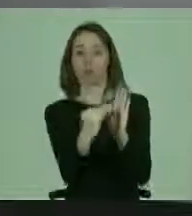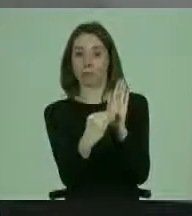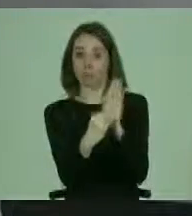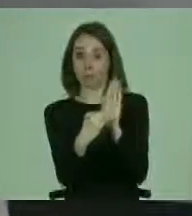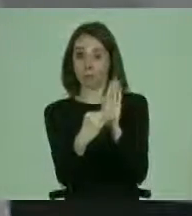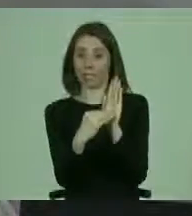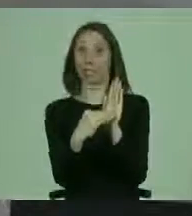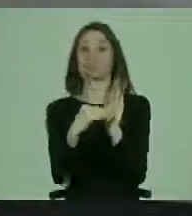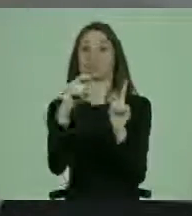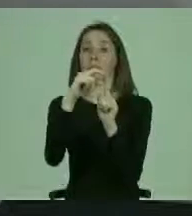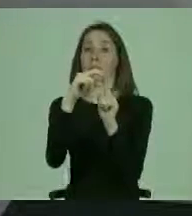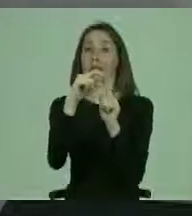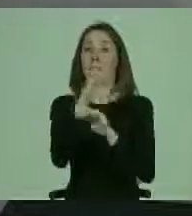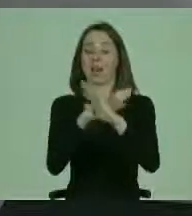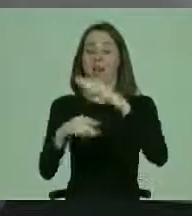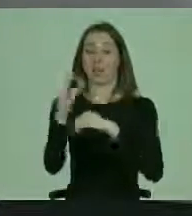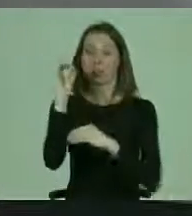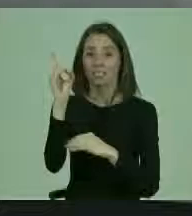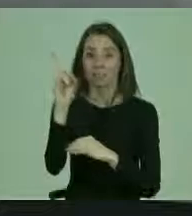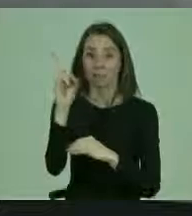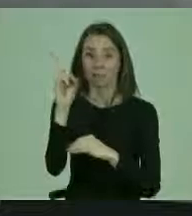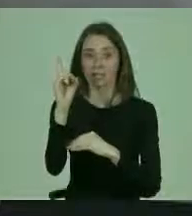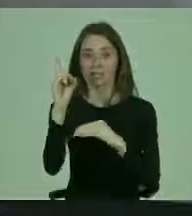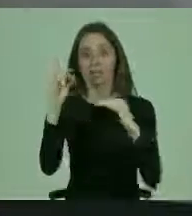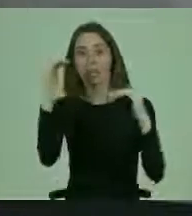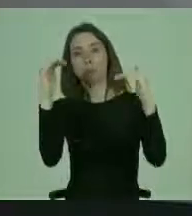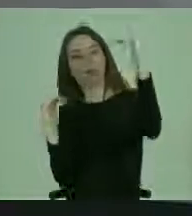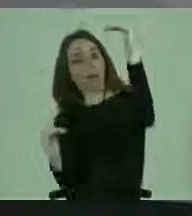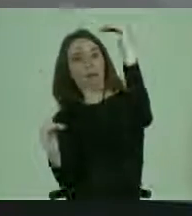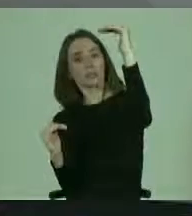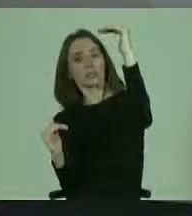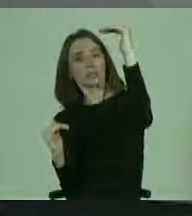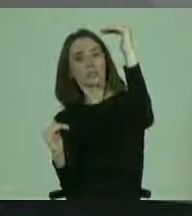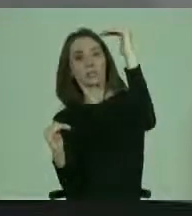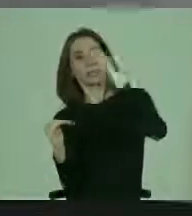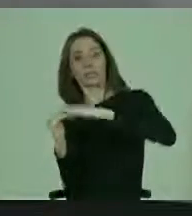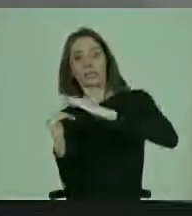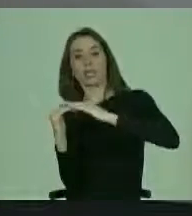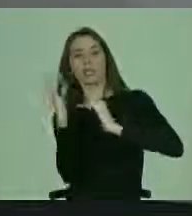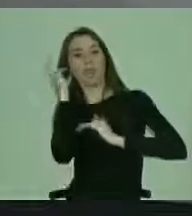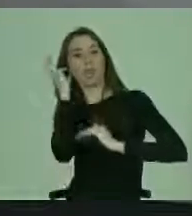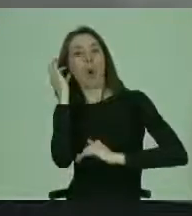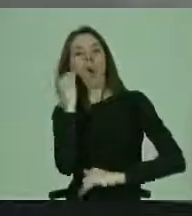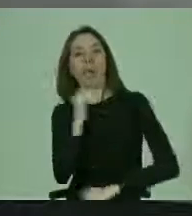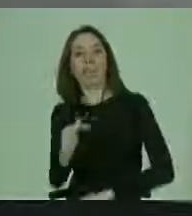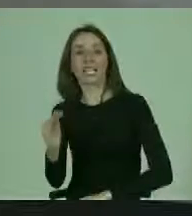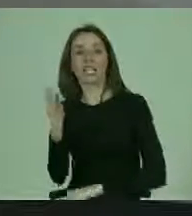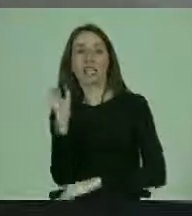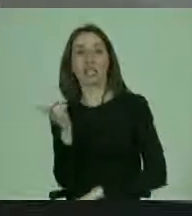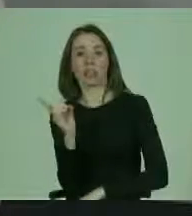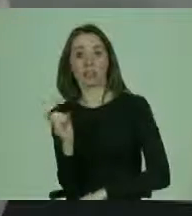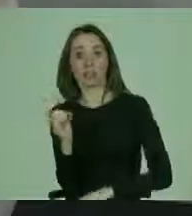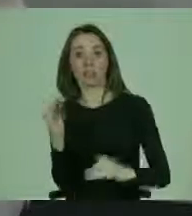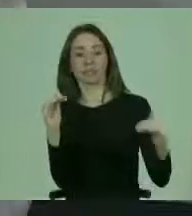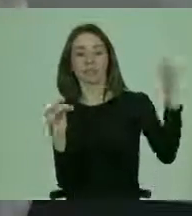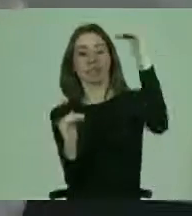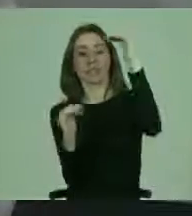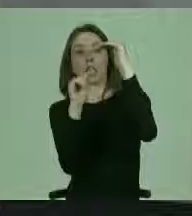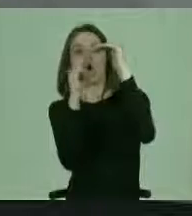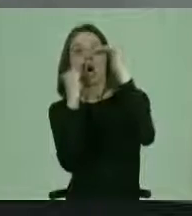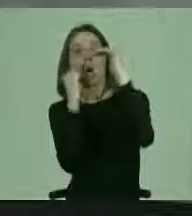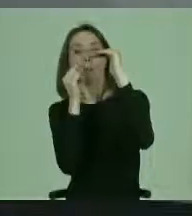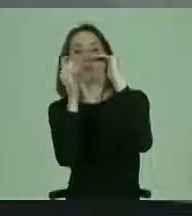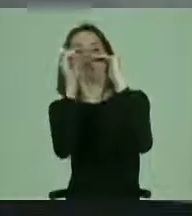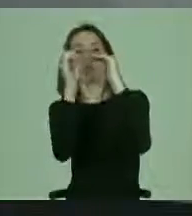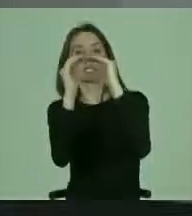variable de discapacidad, la escalera pasa a tener más peldaño. Porque acá abajo estarán las mujeres y niñas con discapacidad, más arriba el hombre